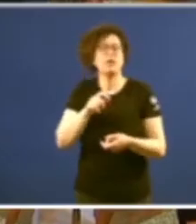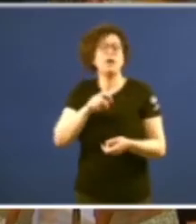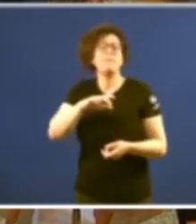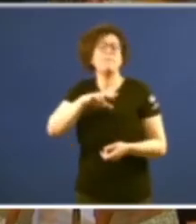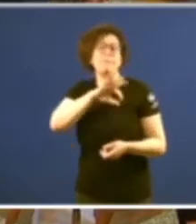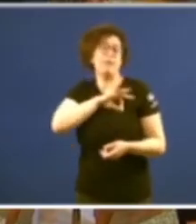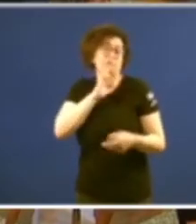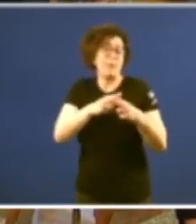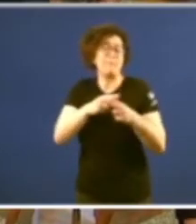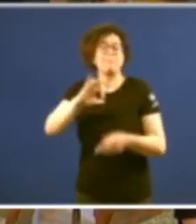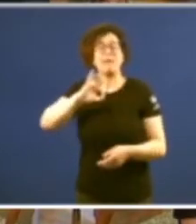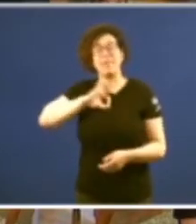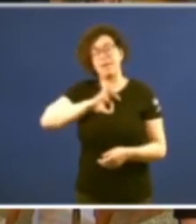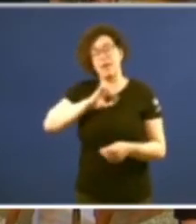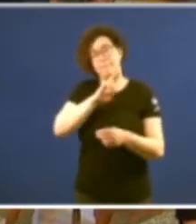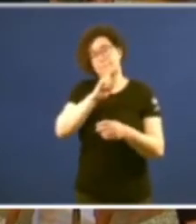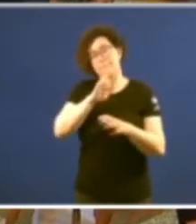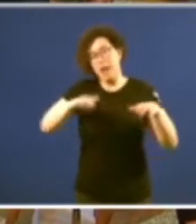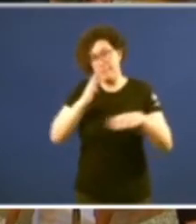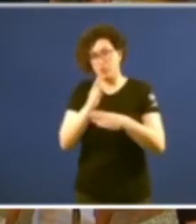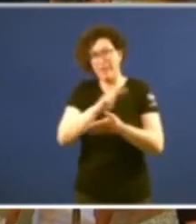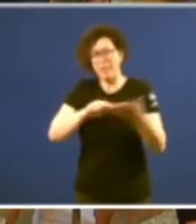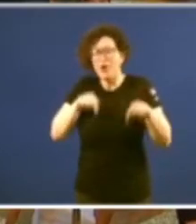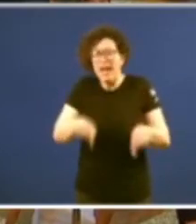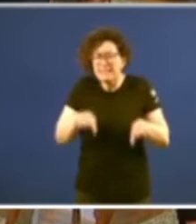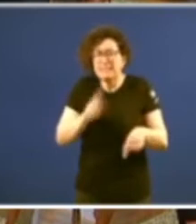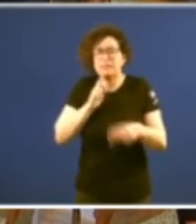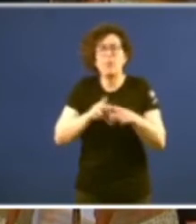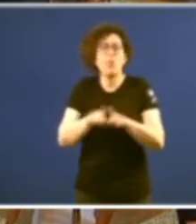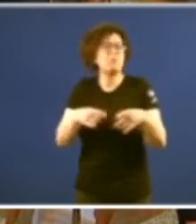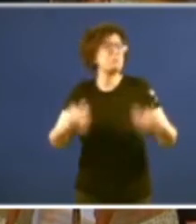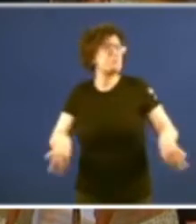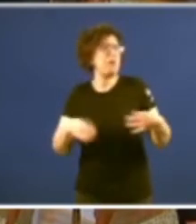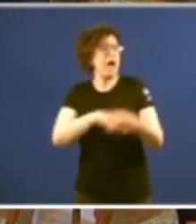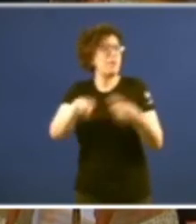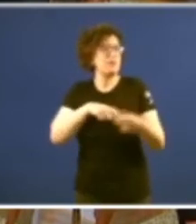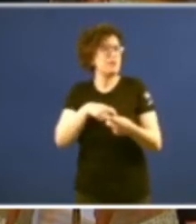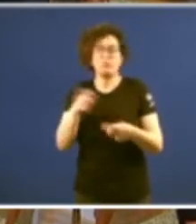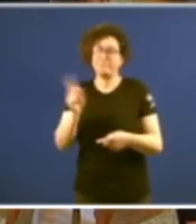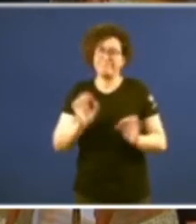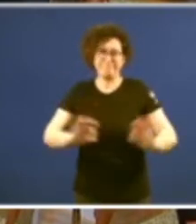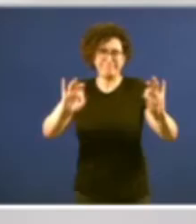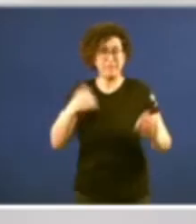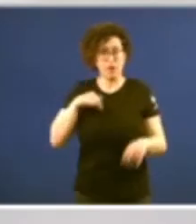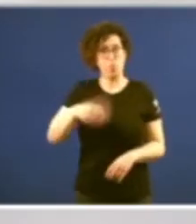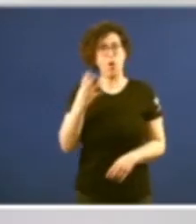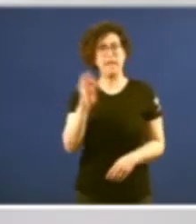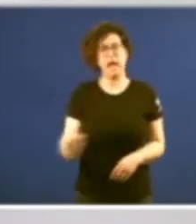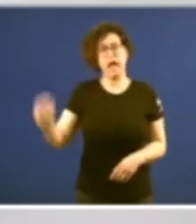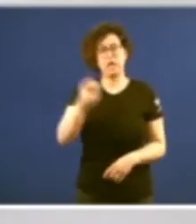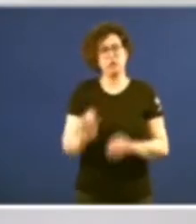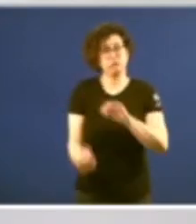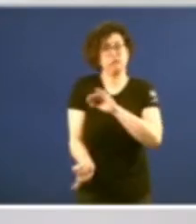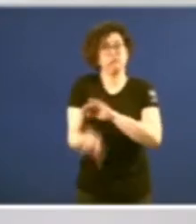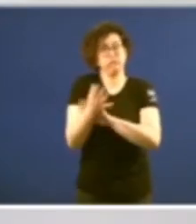Parlamento de Galicia. Pero, como este non é un aniversario calquera, o se faceren catro décadas desde a promulgación,